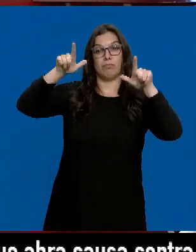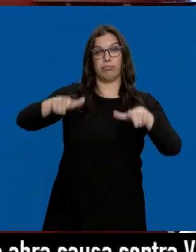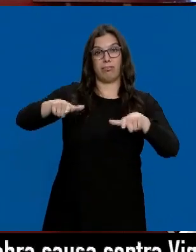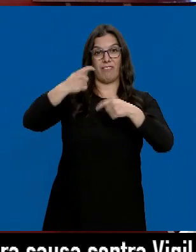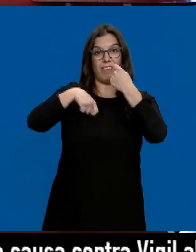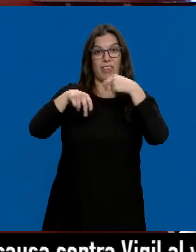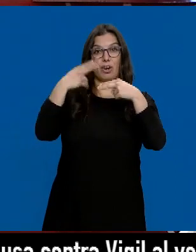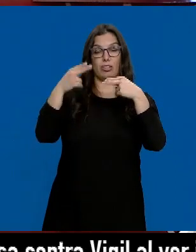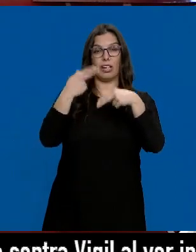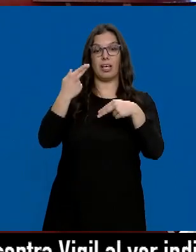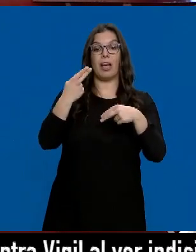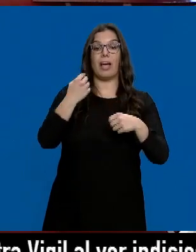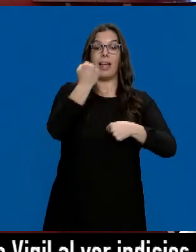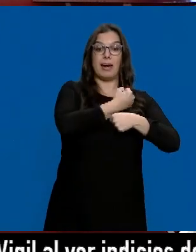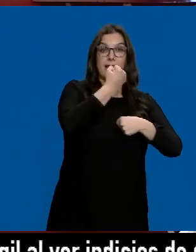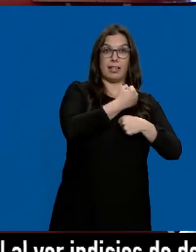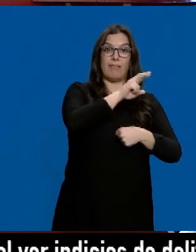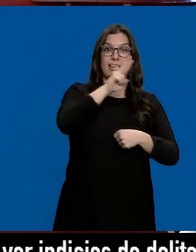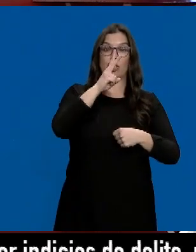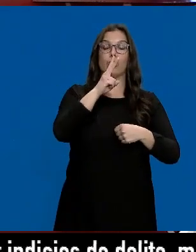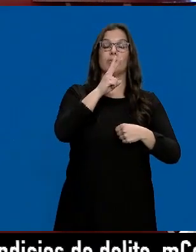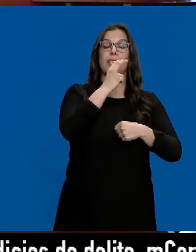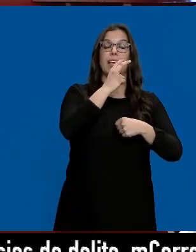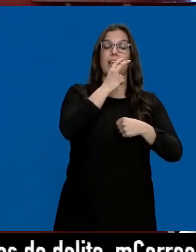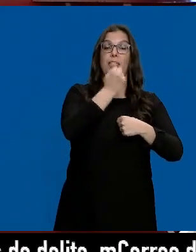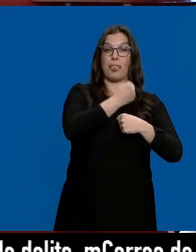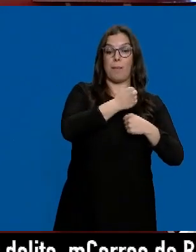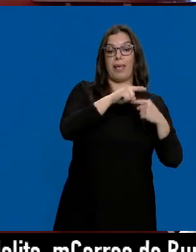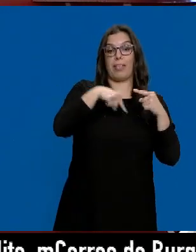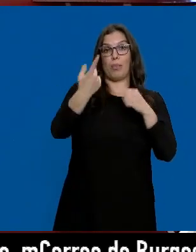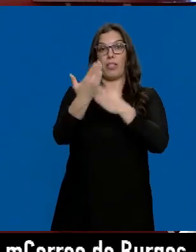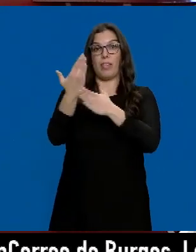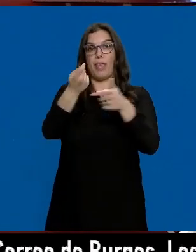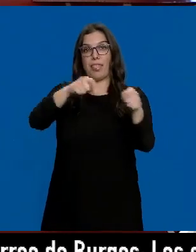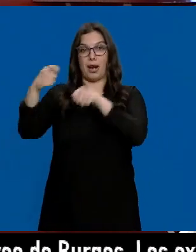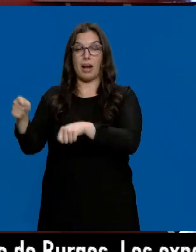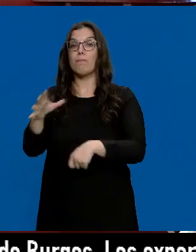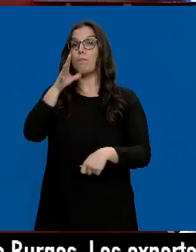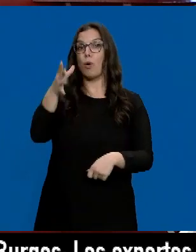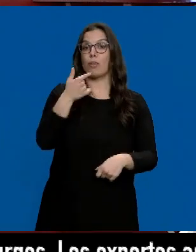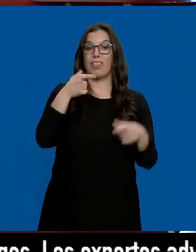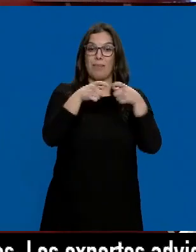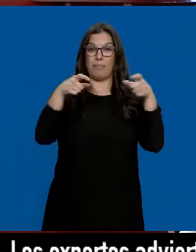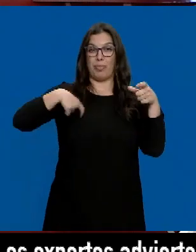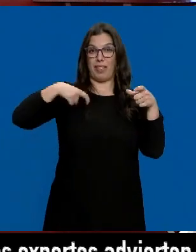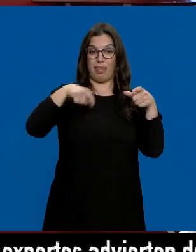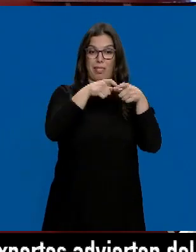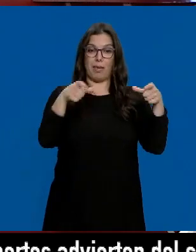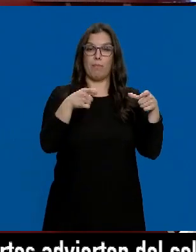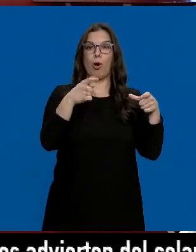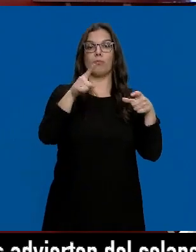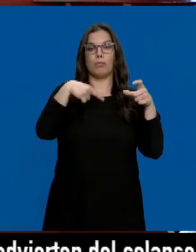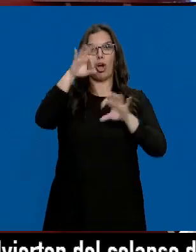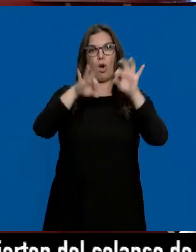sus puertas los días posteriores al 22 de diciembre. Denuncian que las comisiones que cobran por cada décimo son mínimas y que llevan